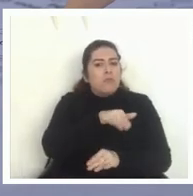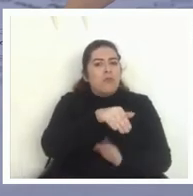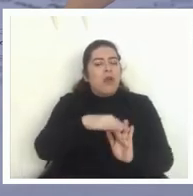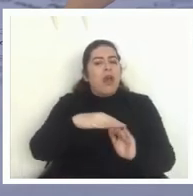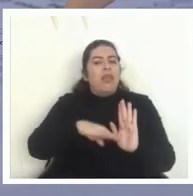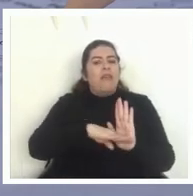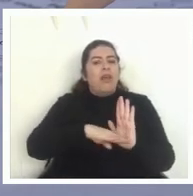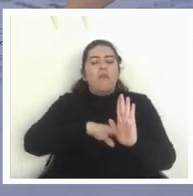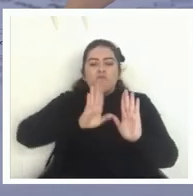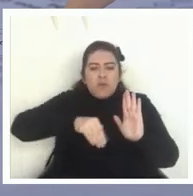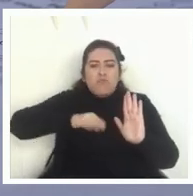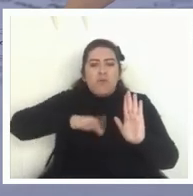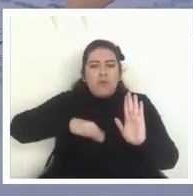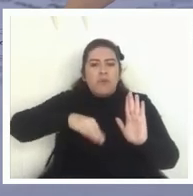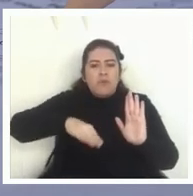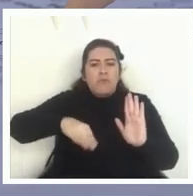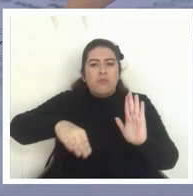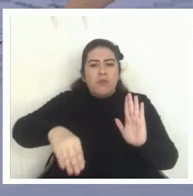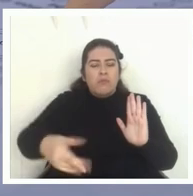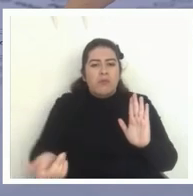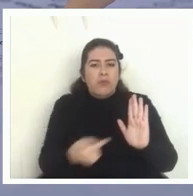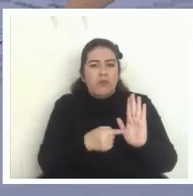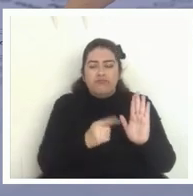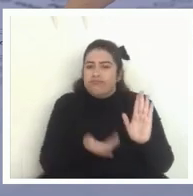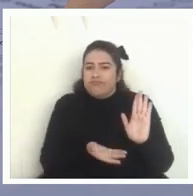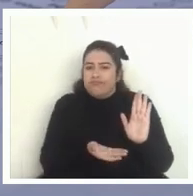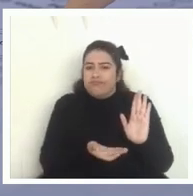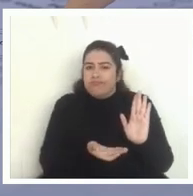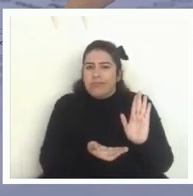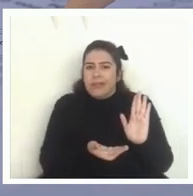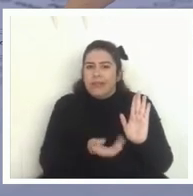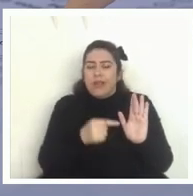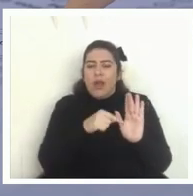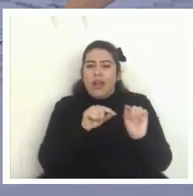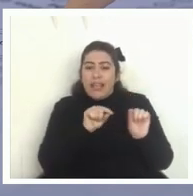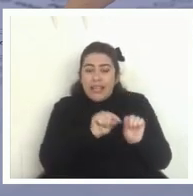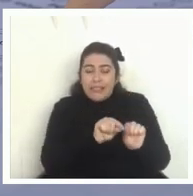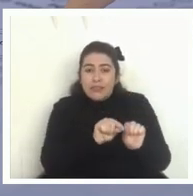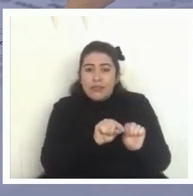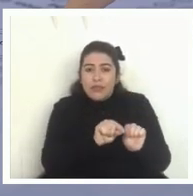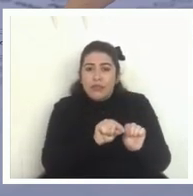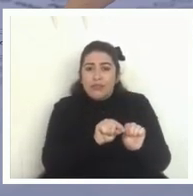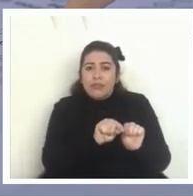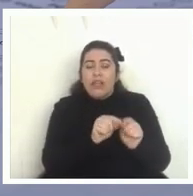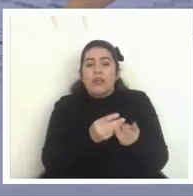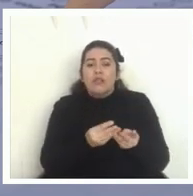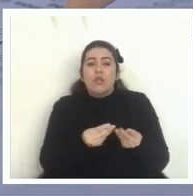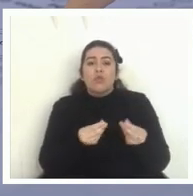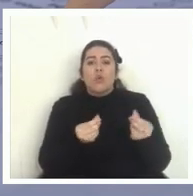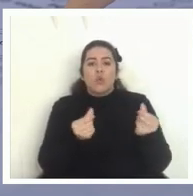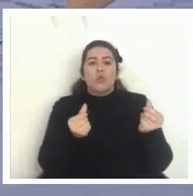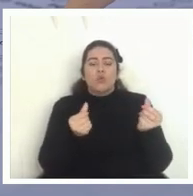rendimiento sin que exista algún punto en que eso se solucione de manera